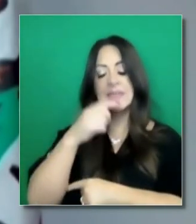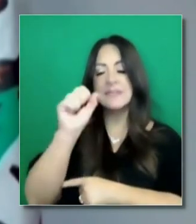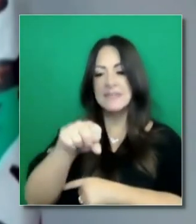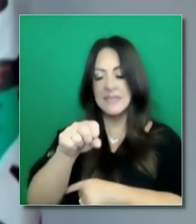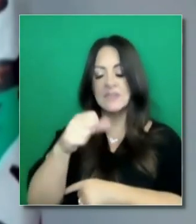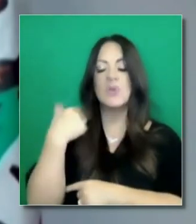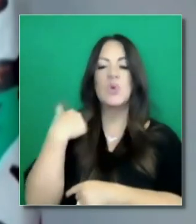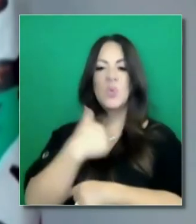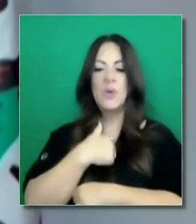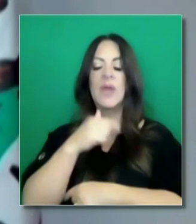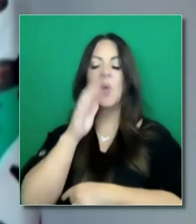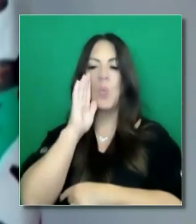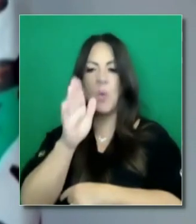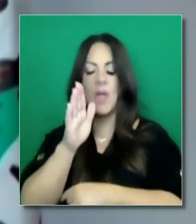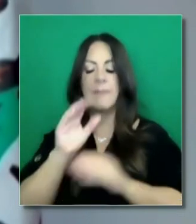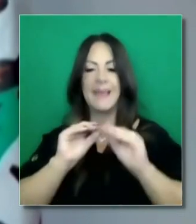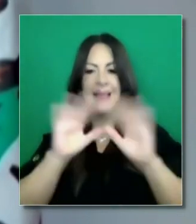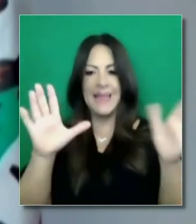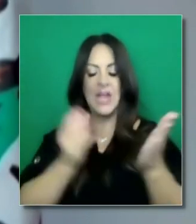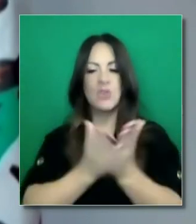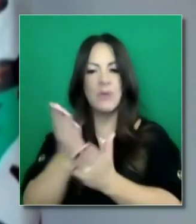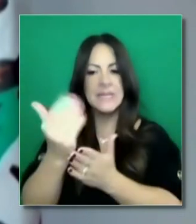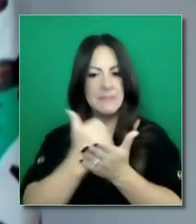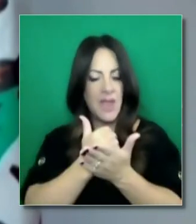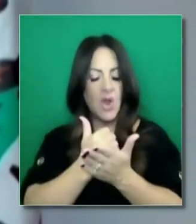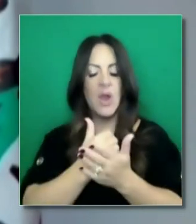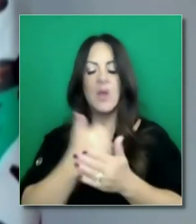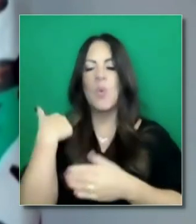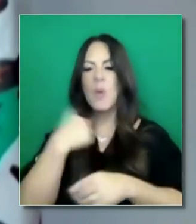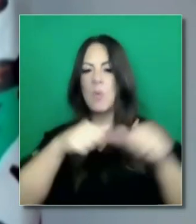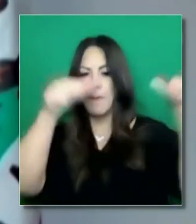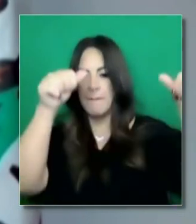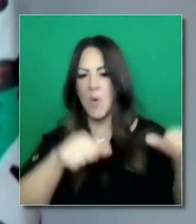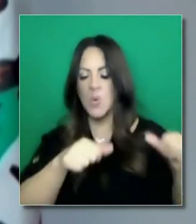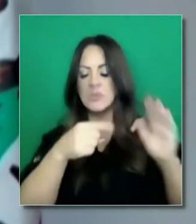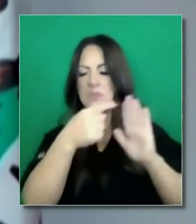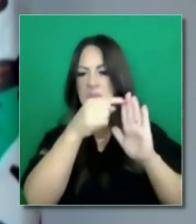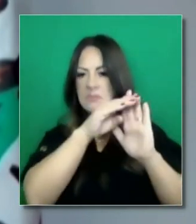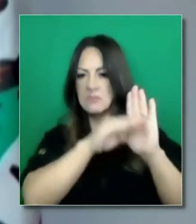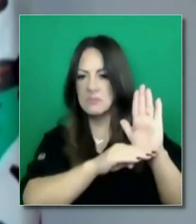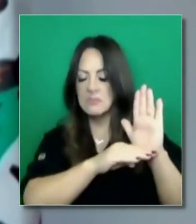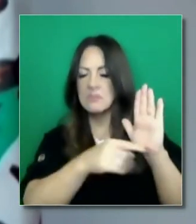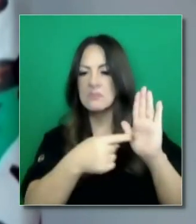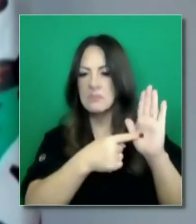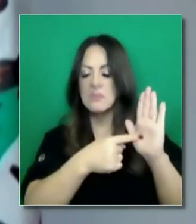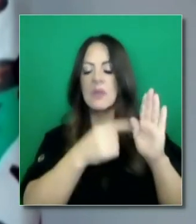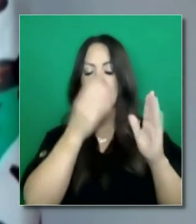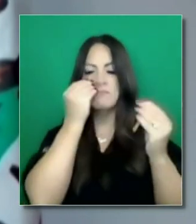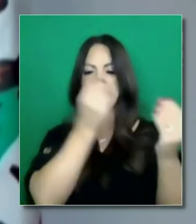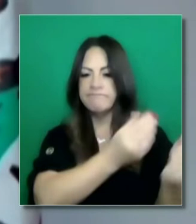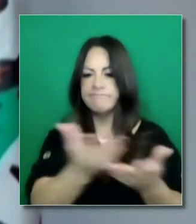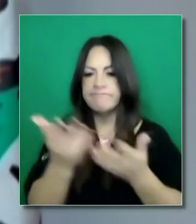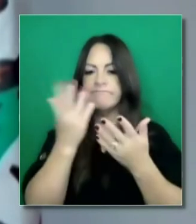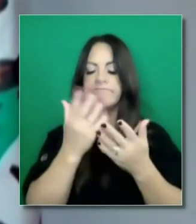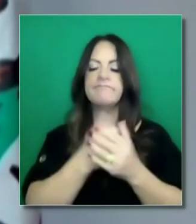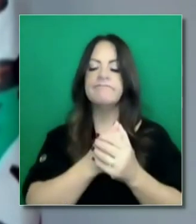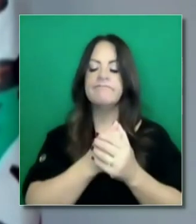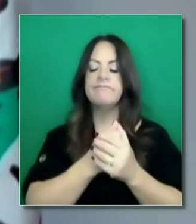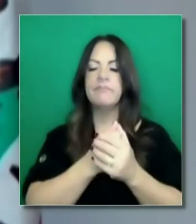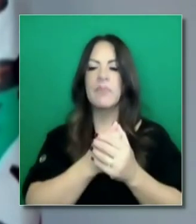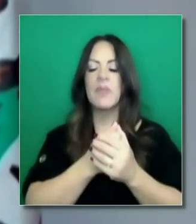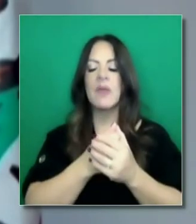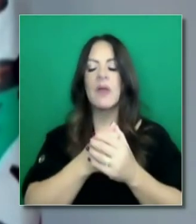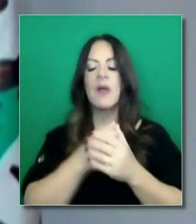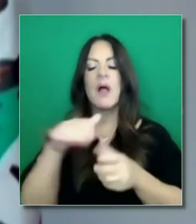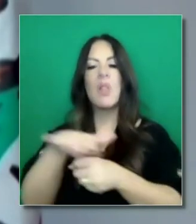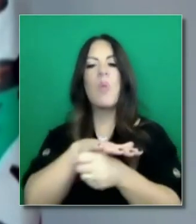Estamos creando un paquete que sea transparente. Al trabajar con nuestros socios locales ya se ha hablado